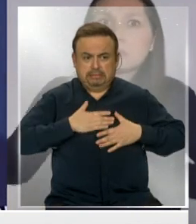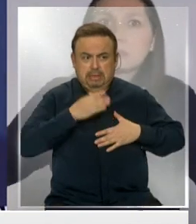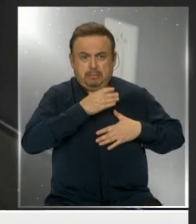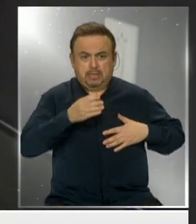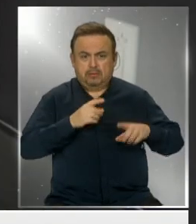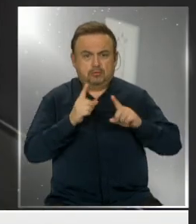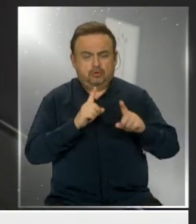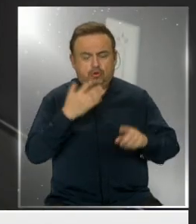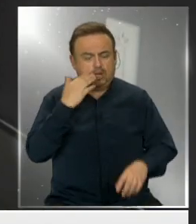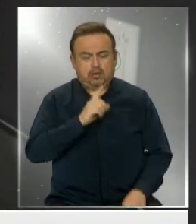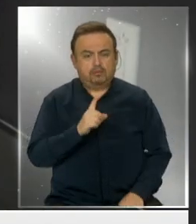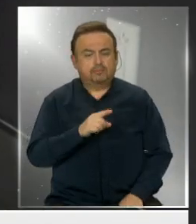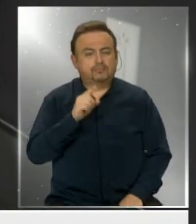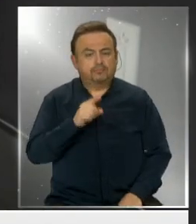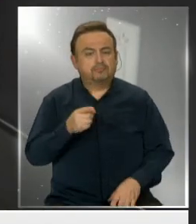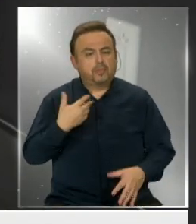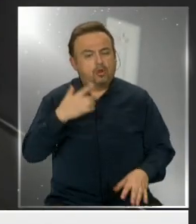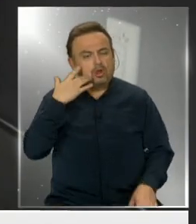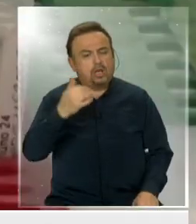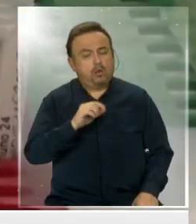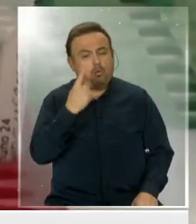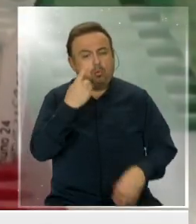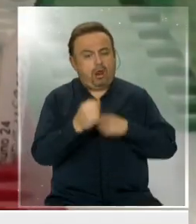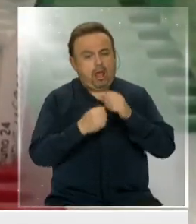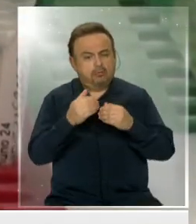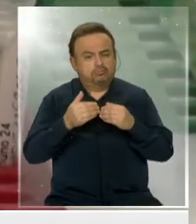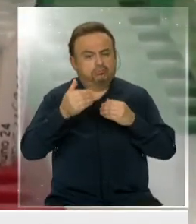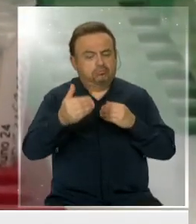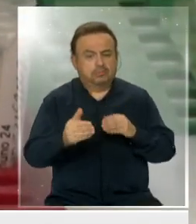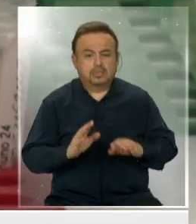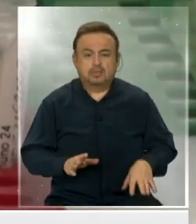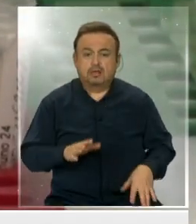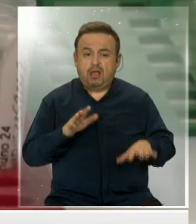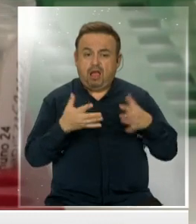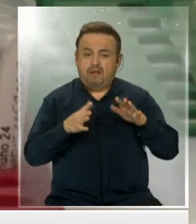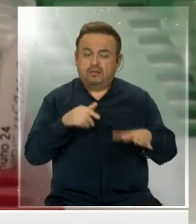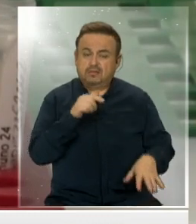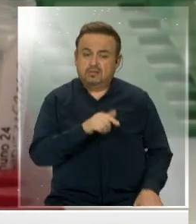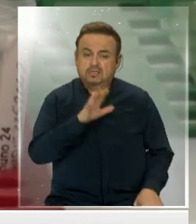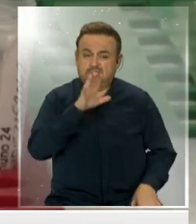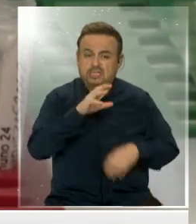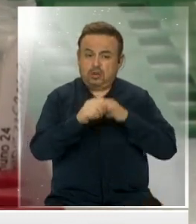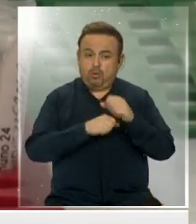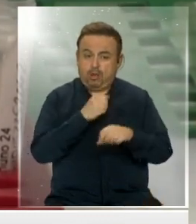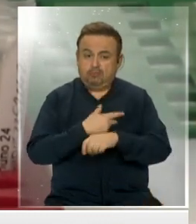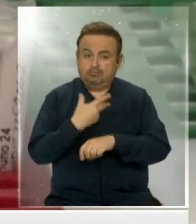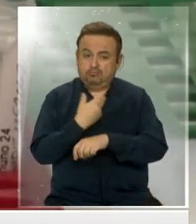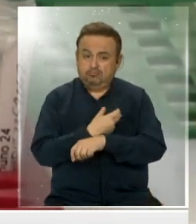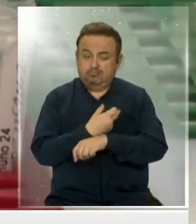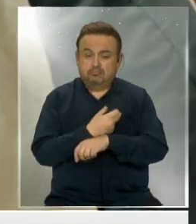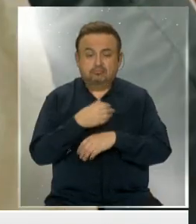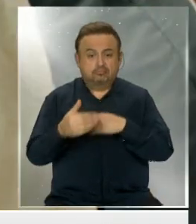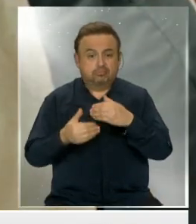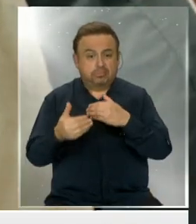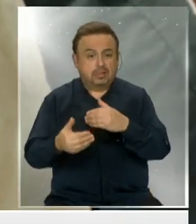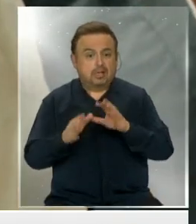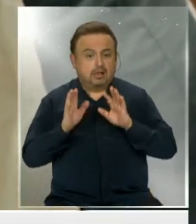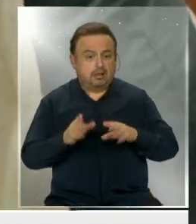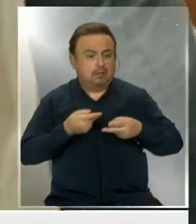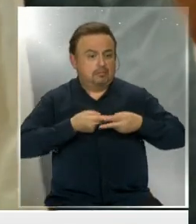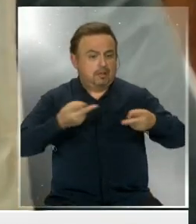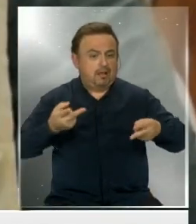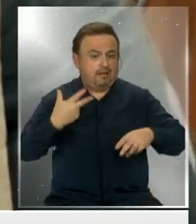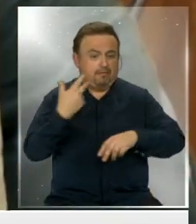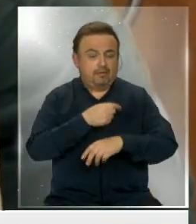población. Cuando se pretende lograr en un año lo que habitualmente toma al menos cinco años, con mucho que algunos hayan anunciado